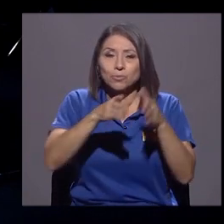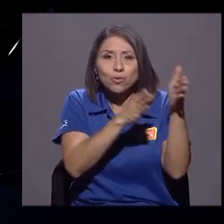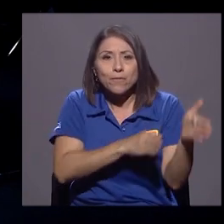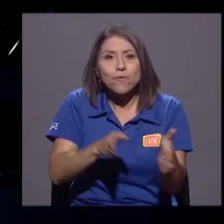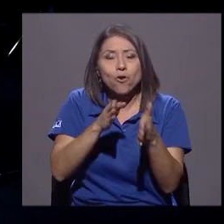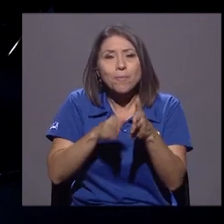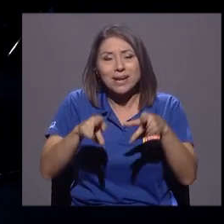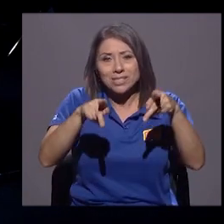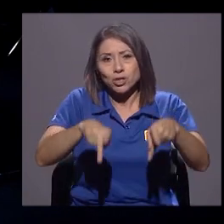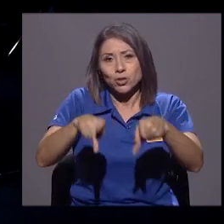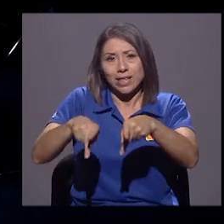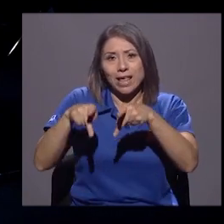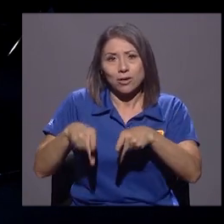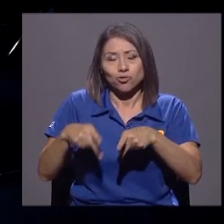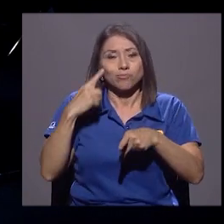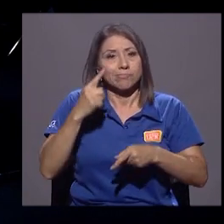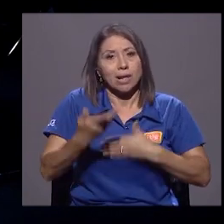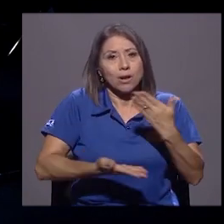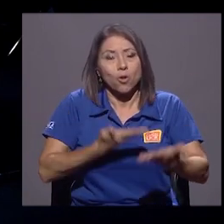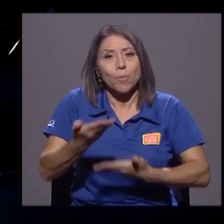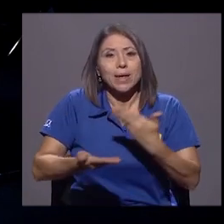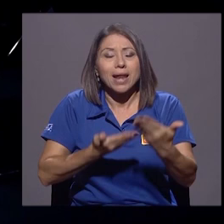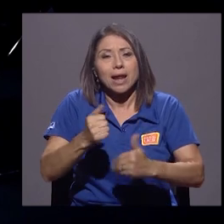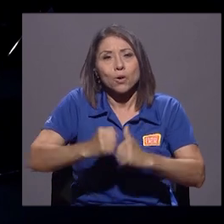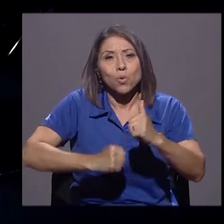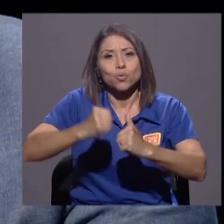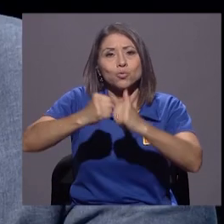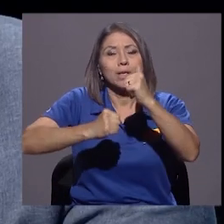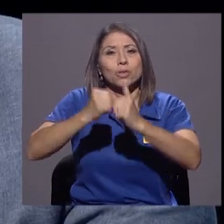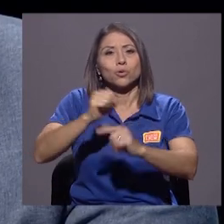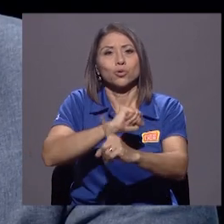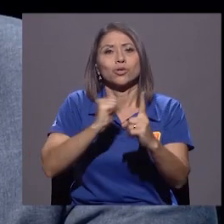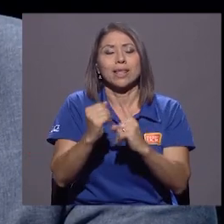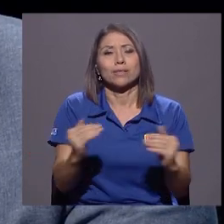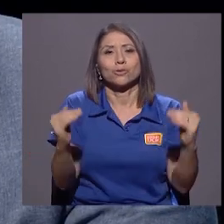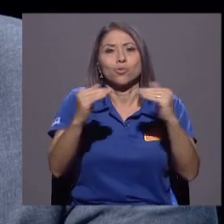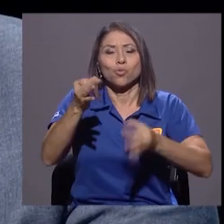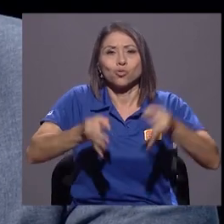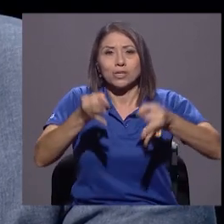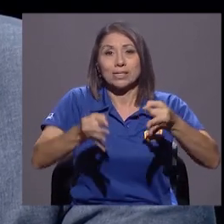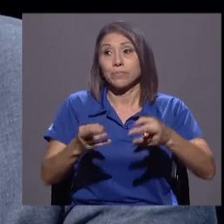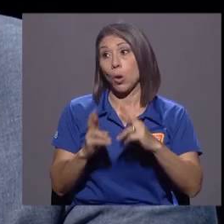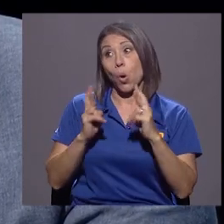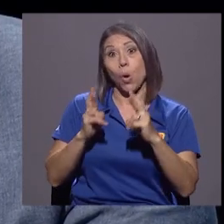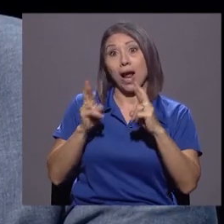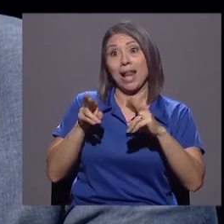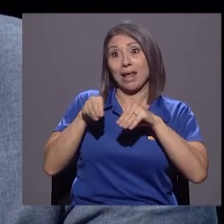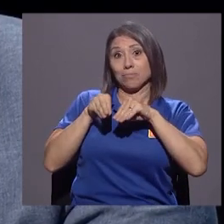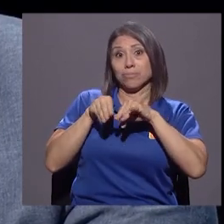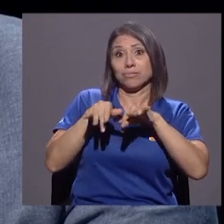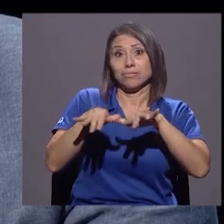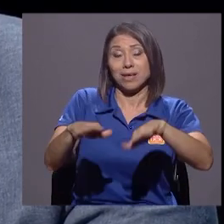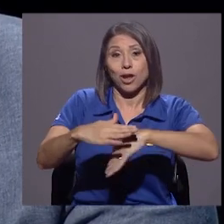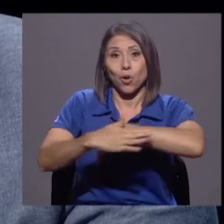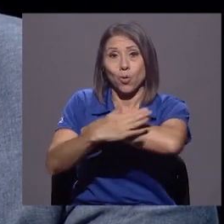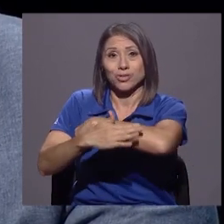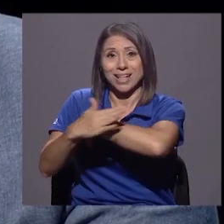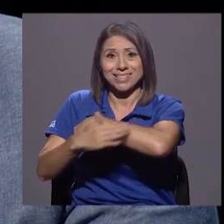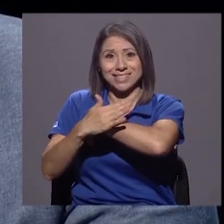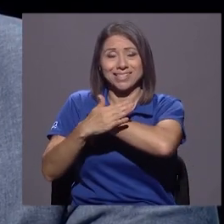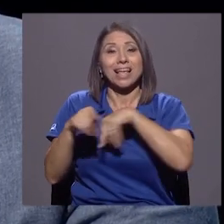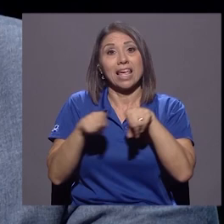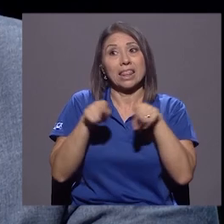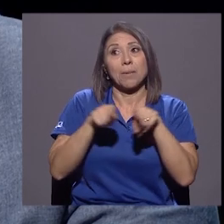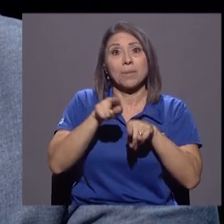para cooperar en la construcción de sociedades más justas. Ojalá esa visión humanista llegue a las costas que también vocifera en